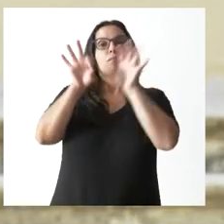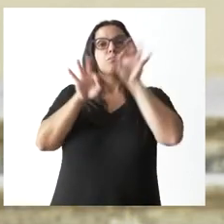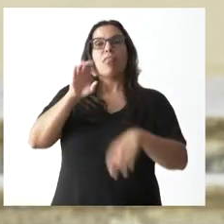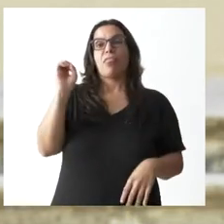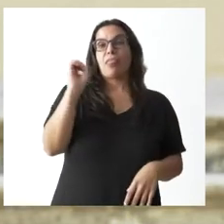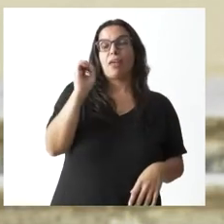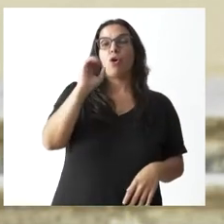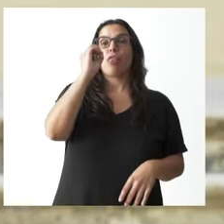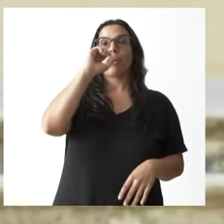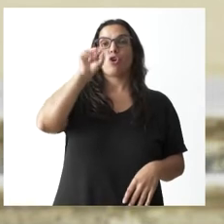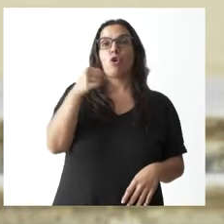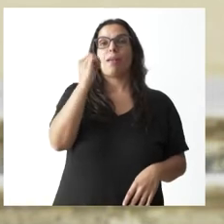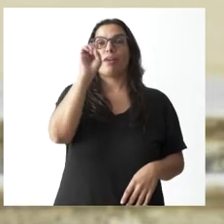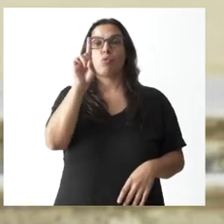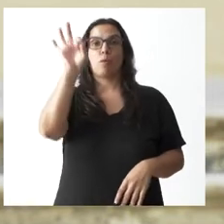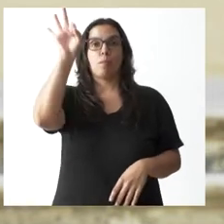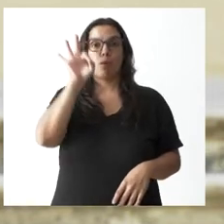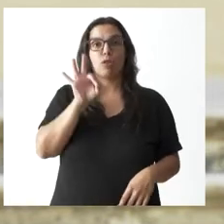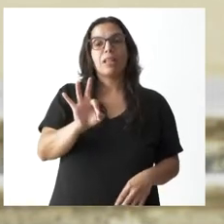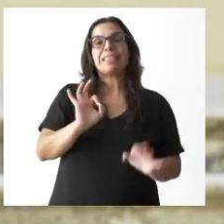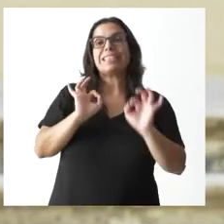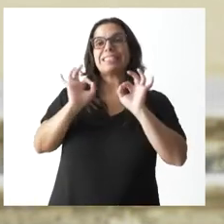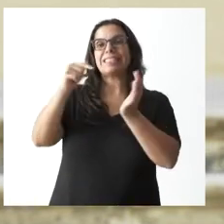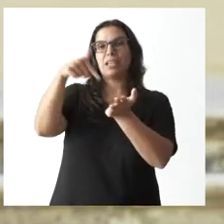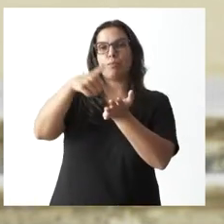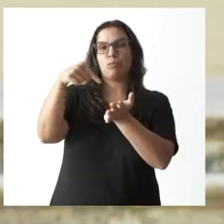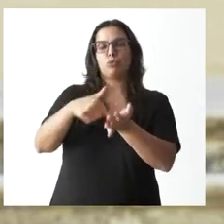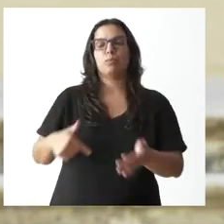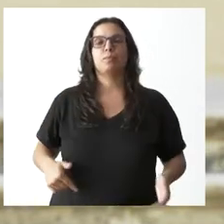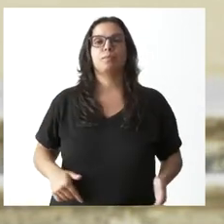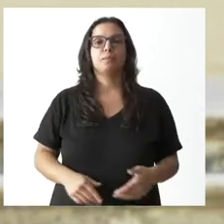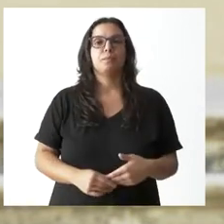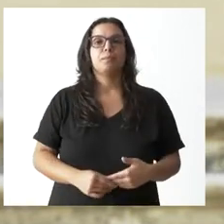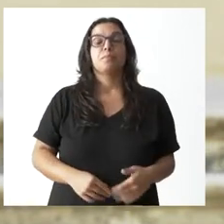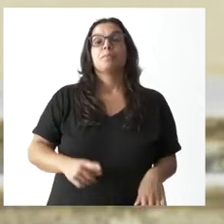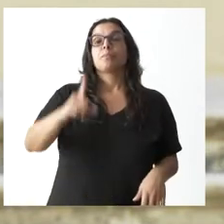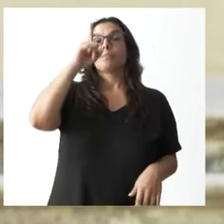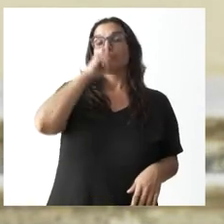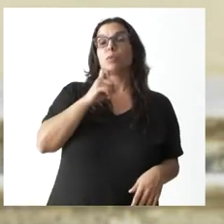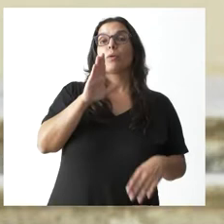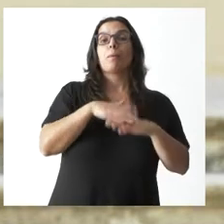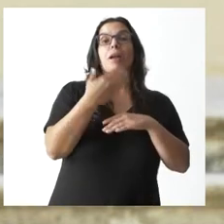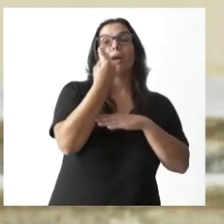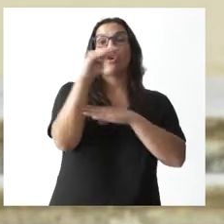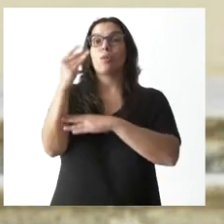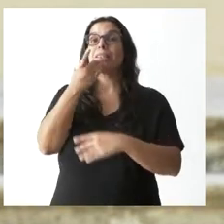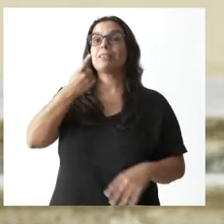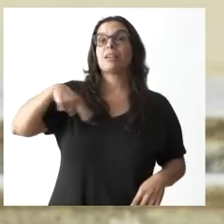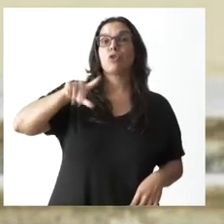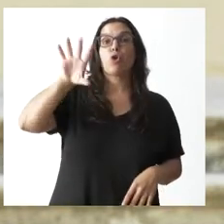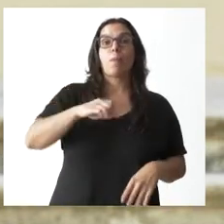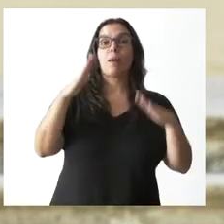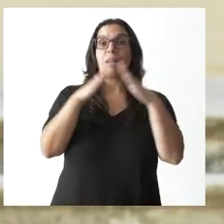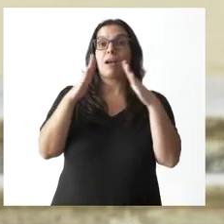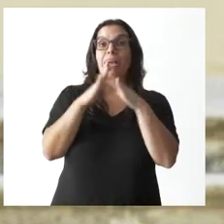,01% de estos impuestos. Recuerdo que, para los jóvenes que compren en el medio rural